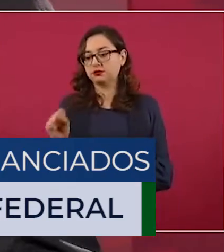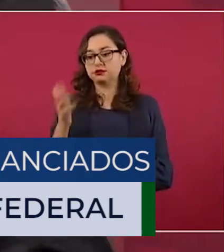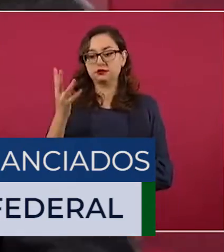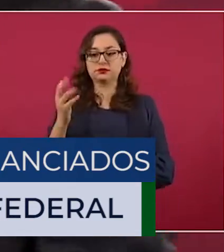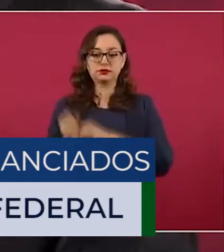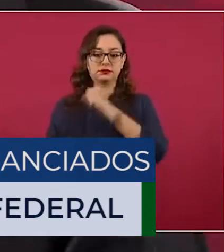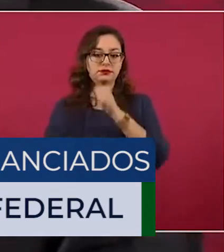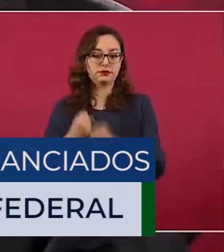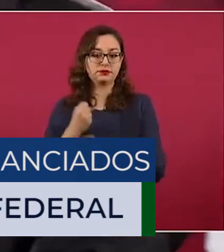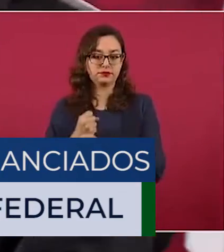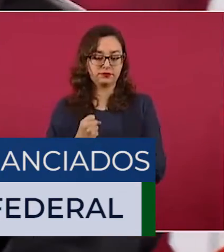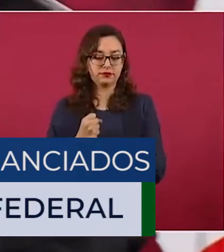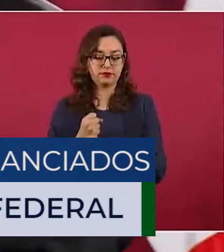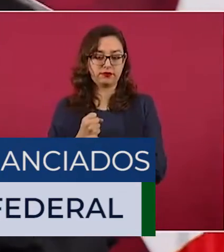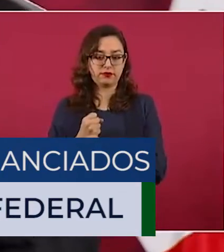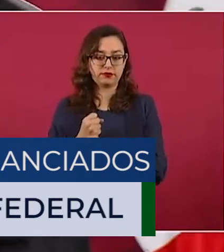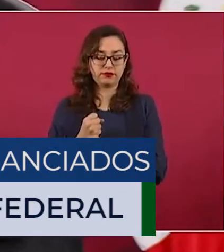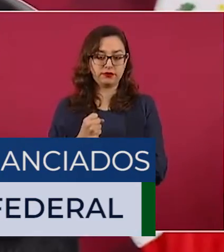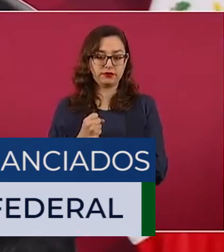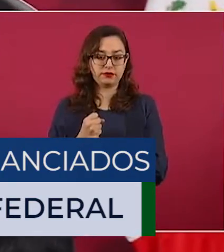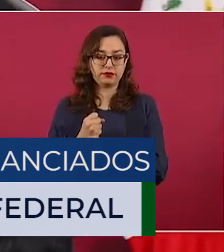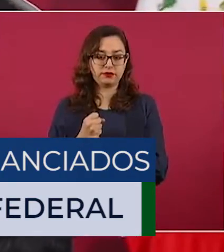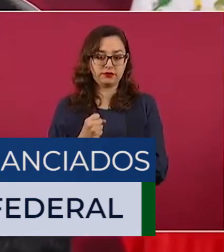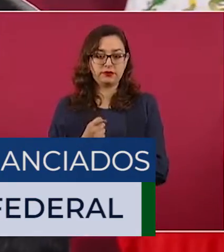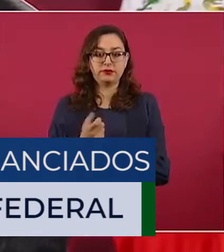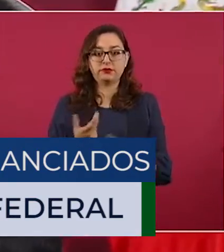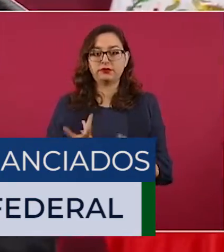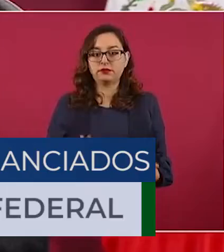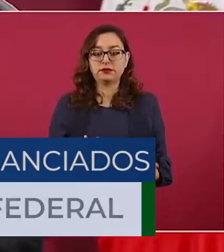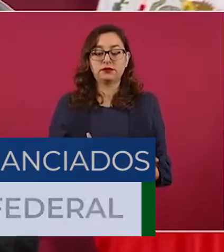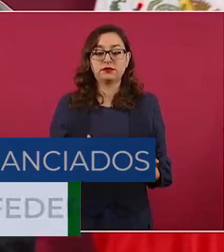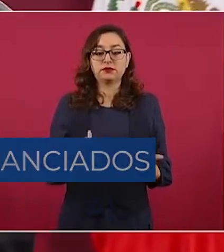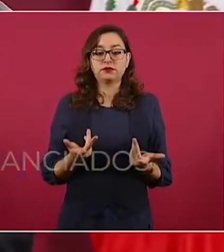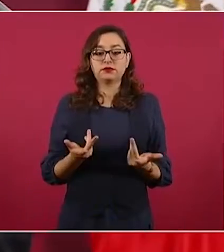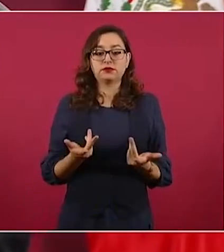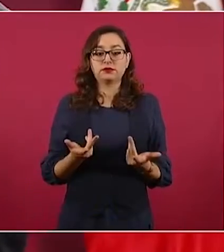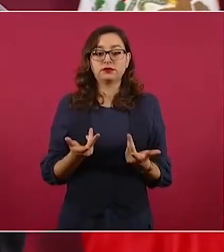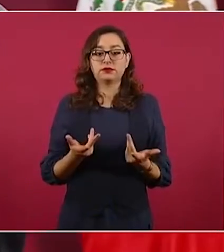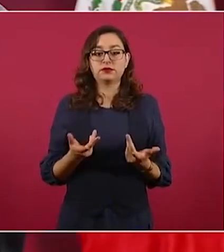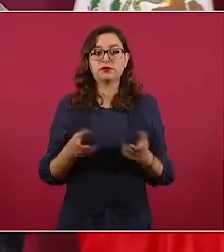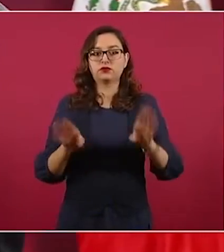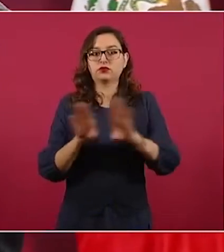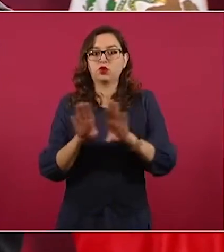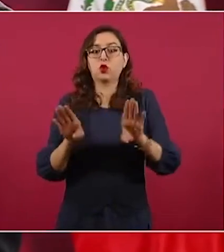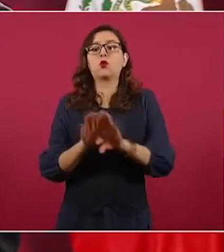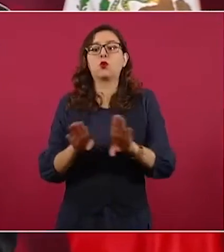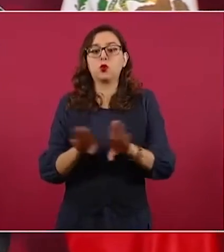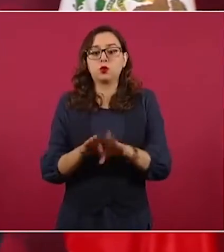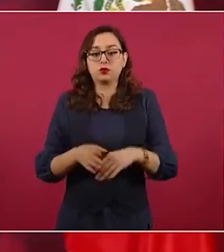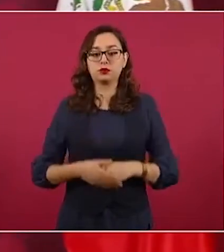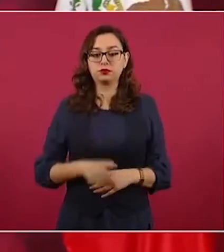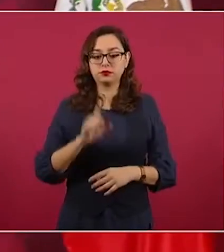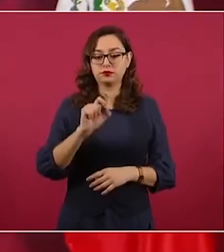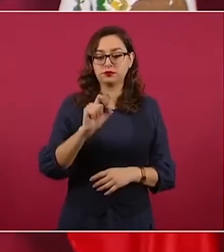resolvimos el financiamiento de 29 a 64,